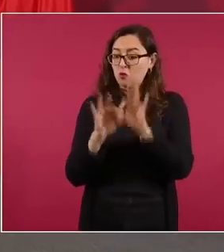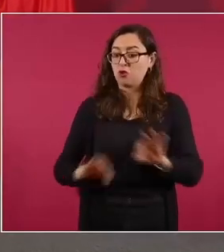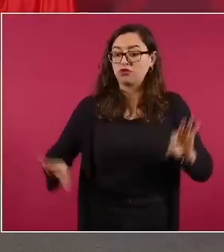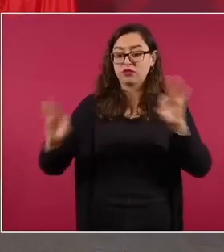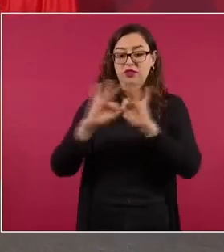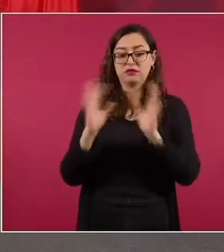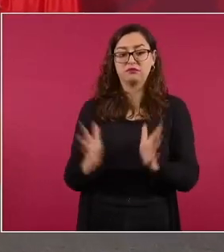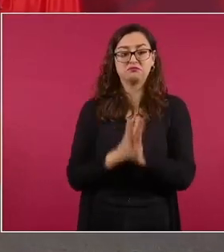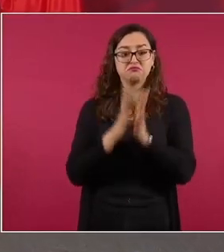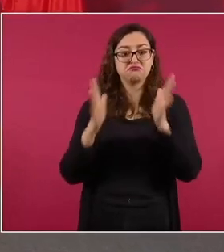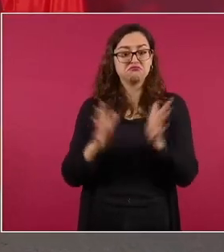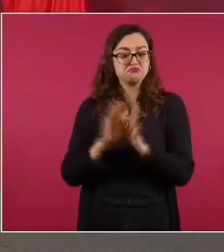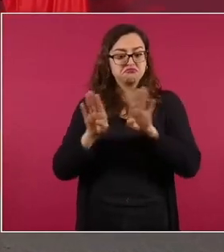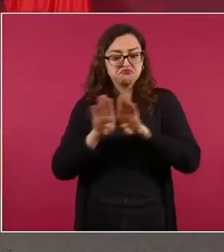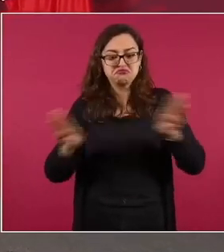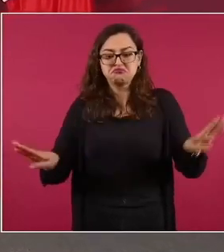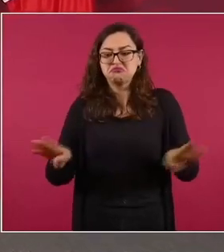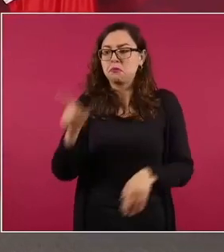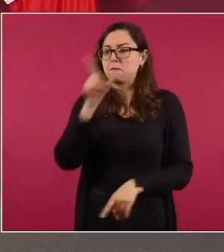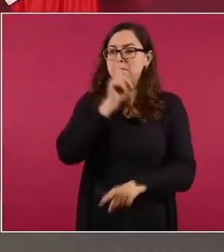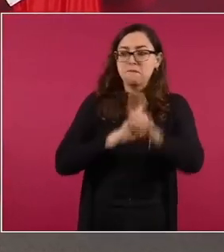si se habla con la verdad,